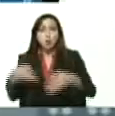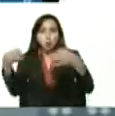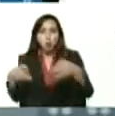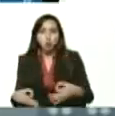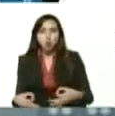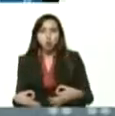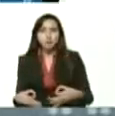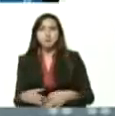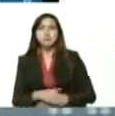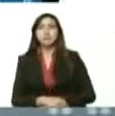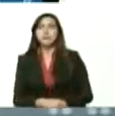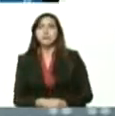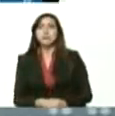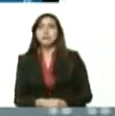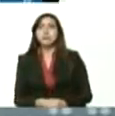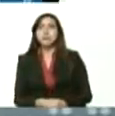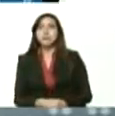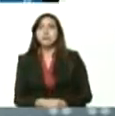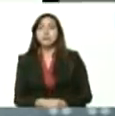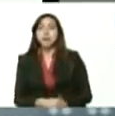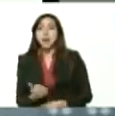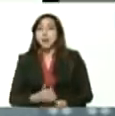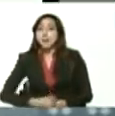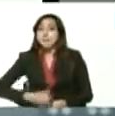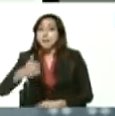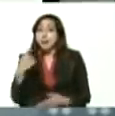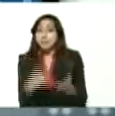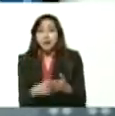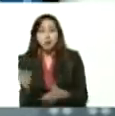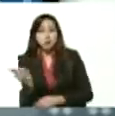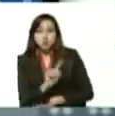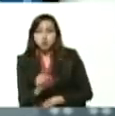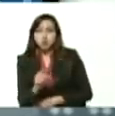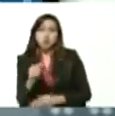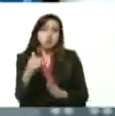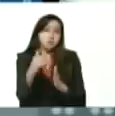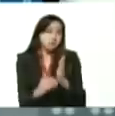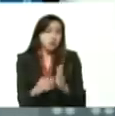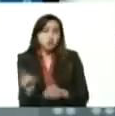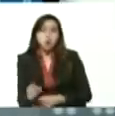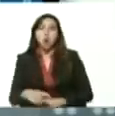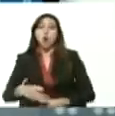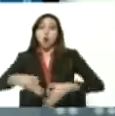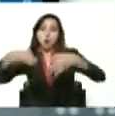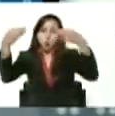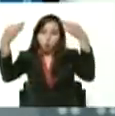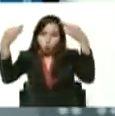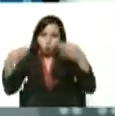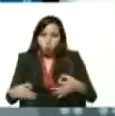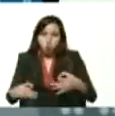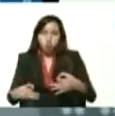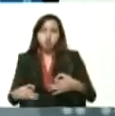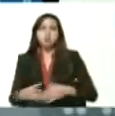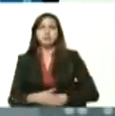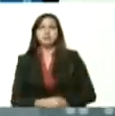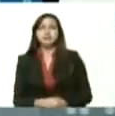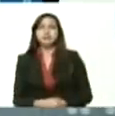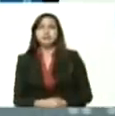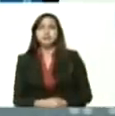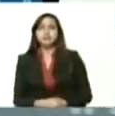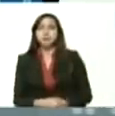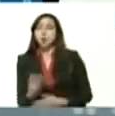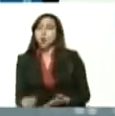no paga ni un céntimo más ni un céntimo menos. No tienen que estar